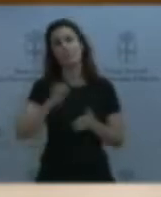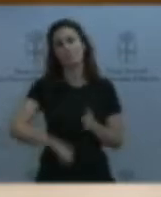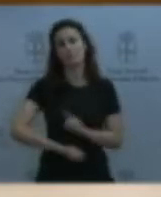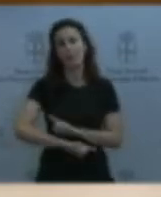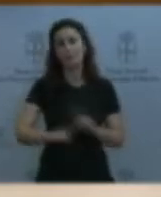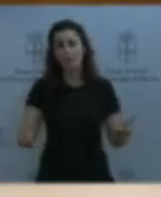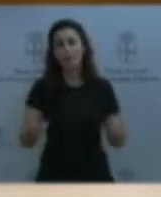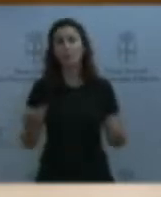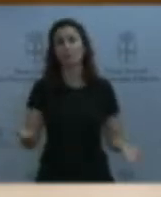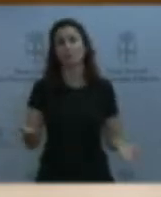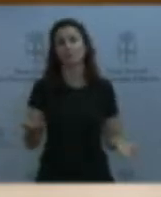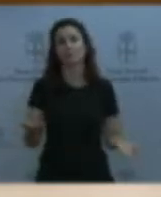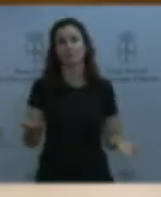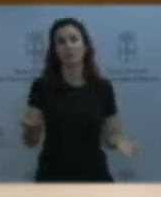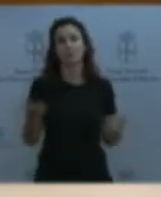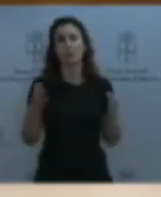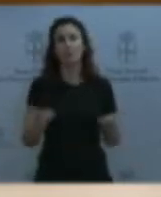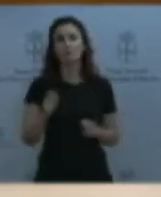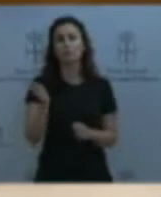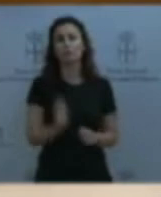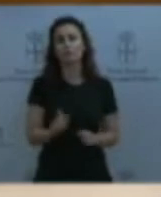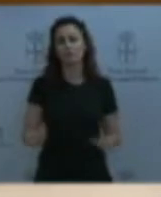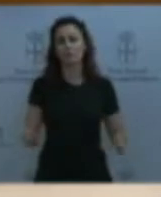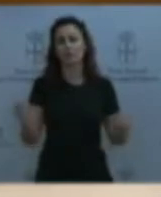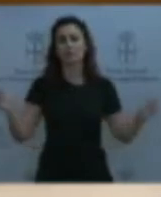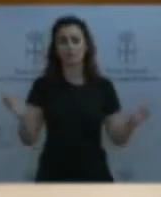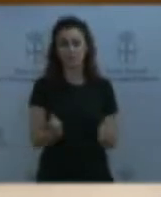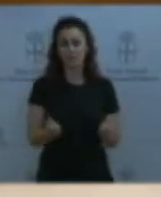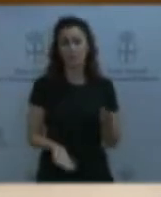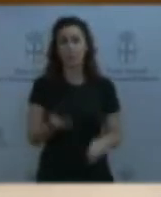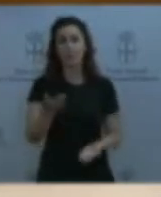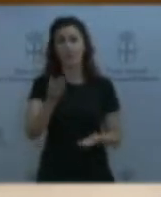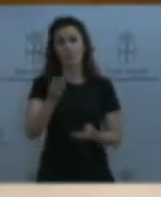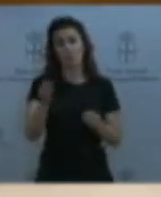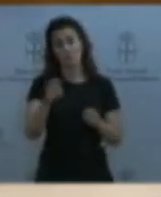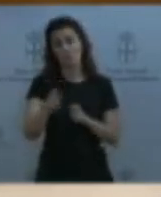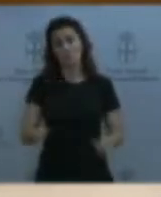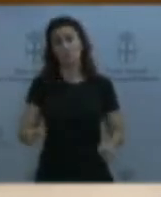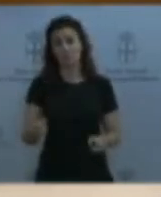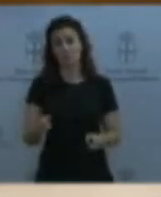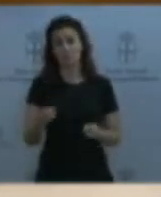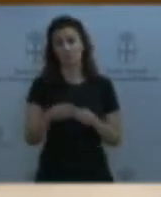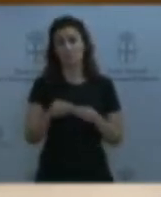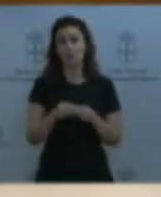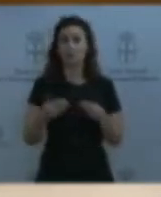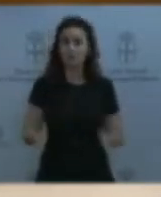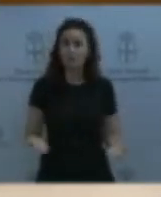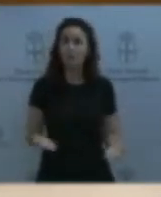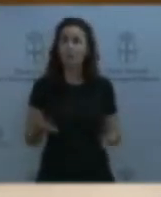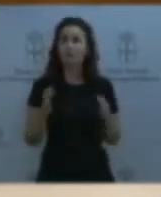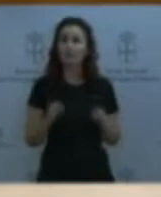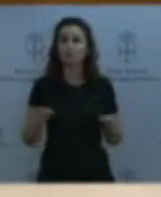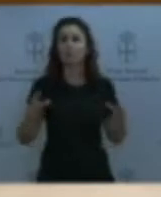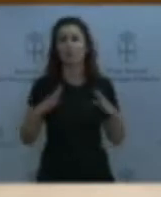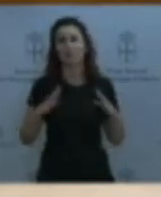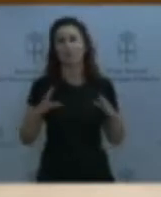de personal. Contrataciones de acúmulos, como las que se realizaron en este periodo vacacional en el CAM, por ejemplo, con unas jornadas que incumplen